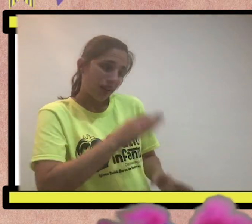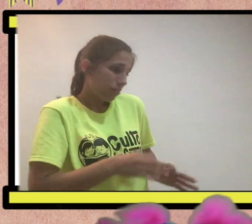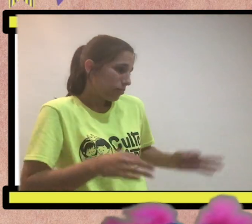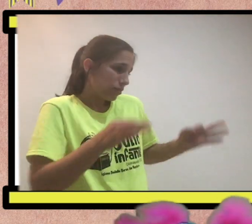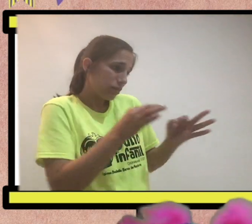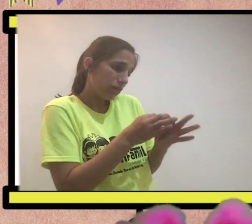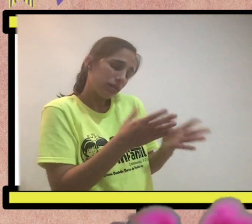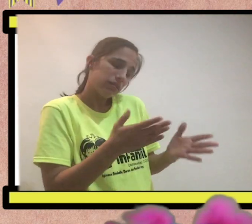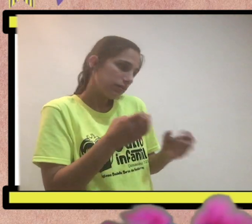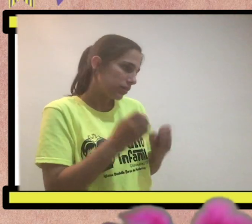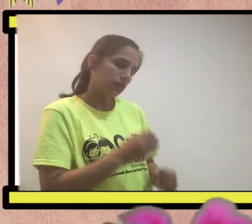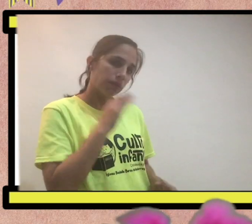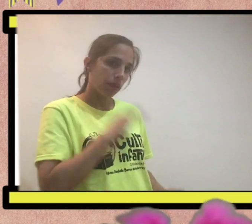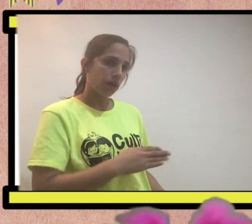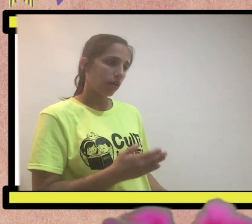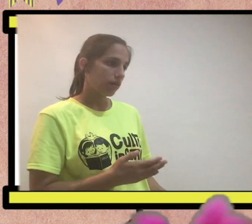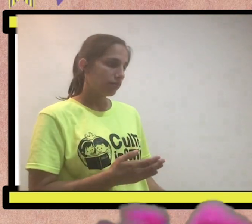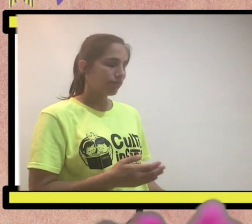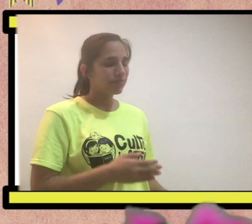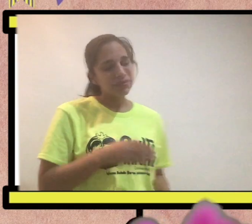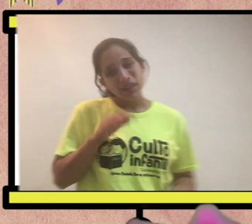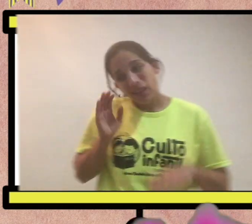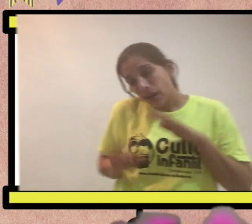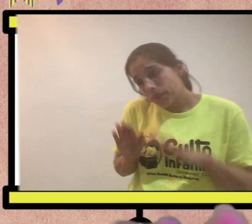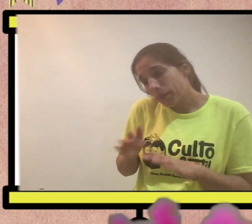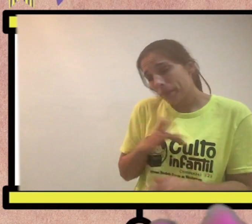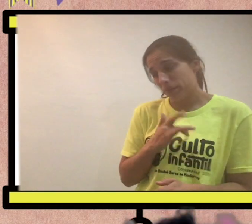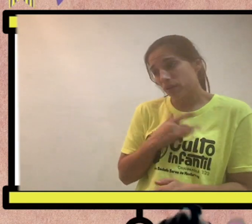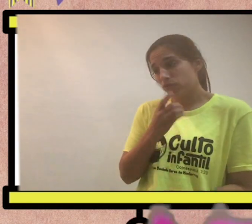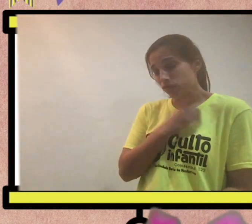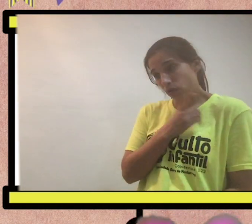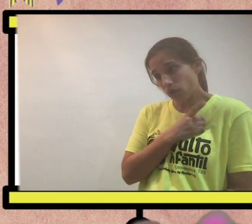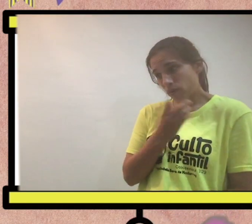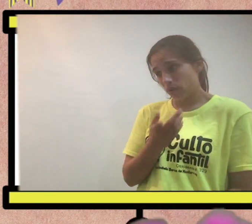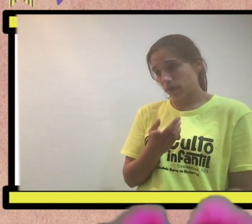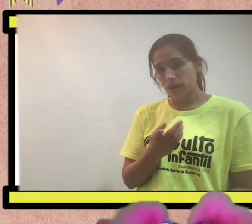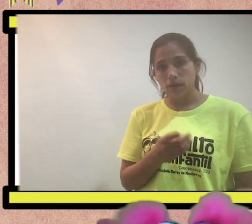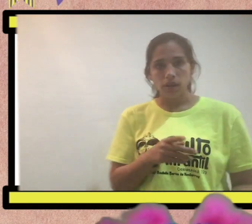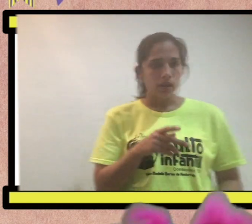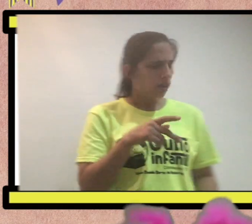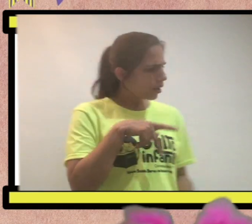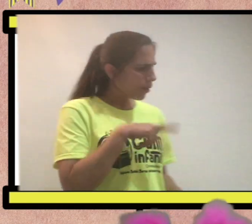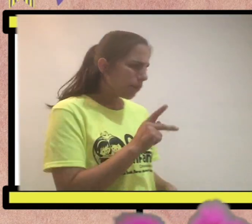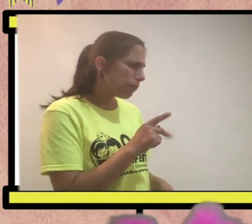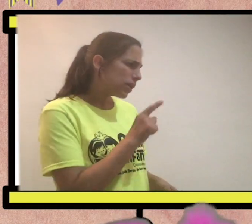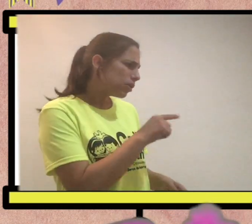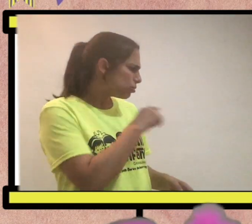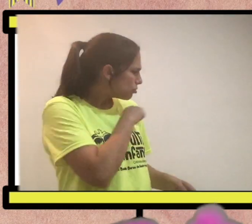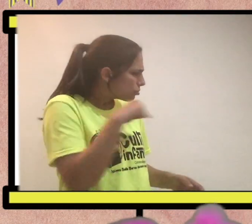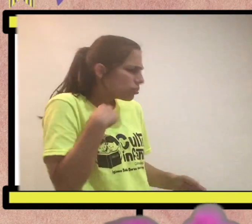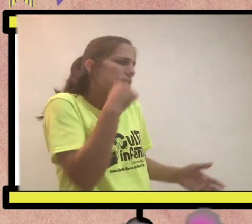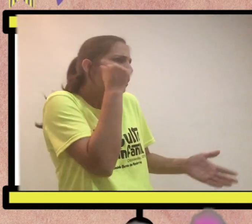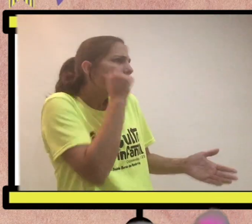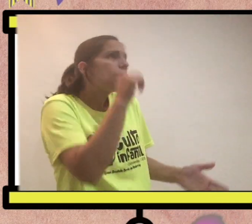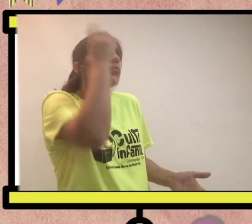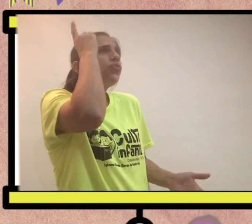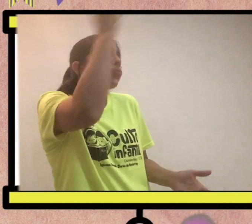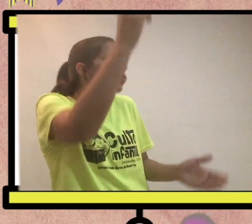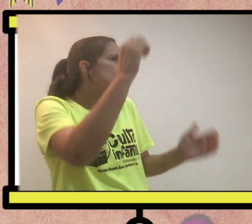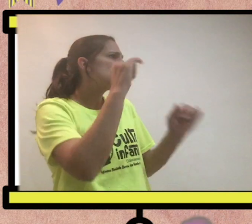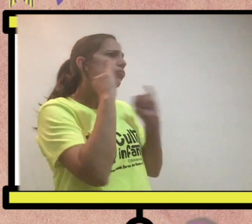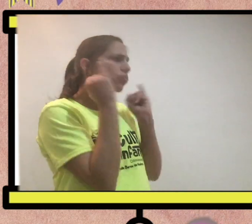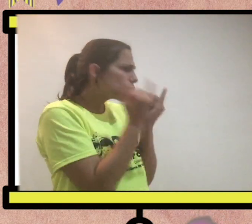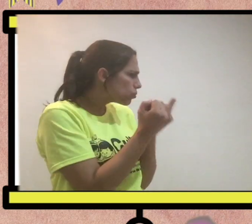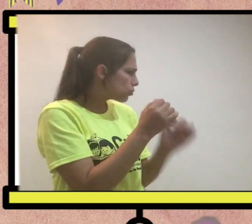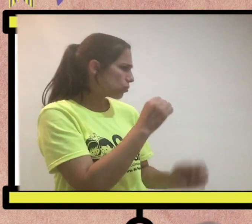importante o nuestra única misión. Es que a veces me siento sola. Pero Farra, nosotros siempre tenemos a